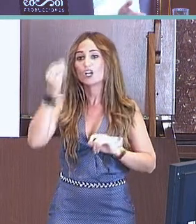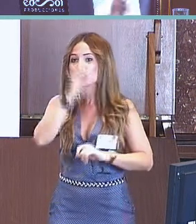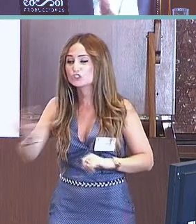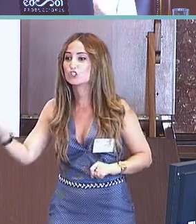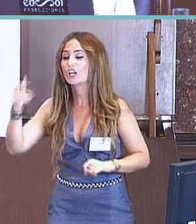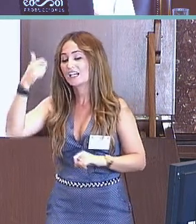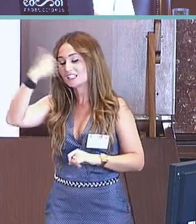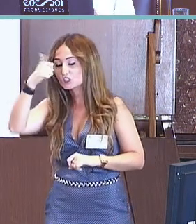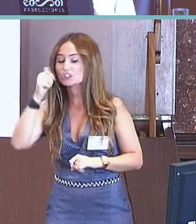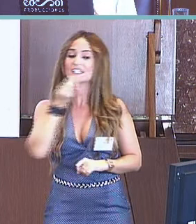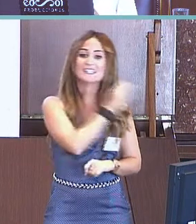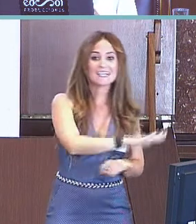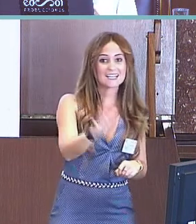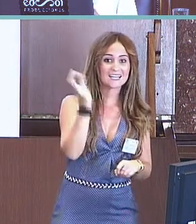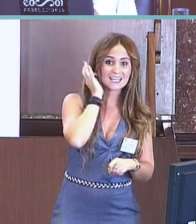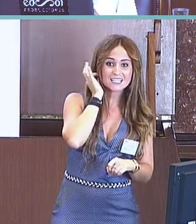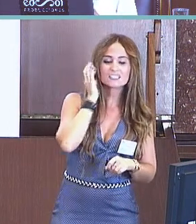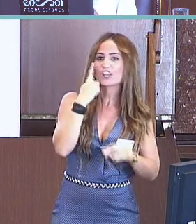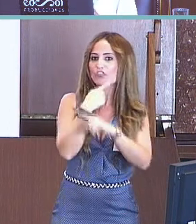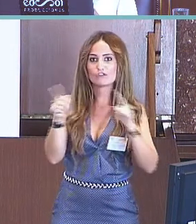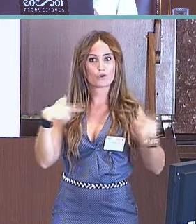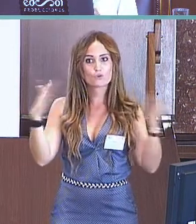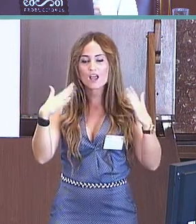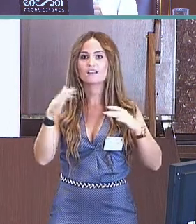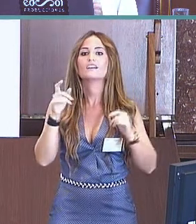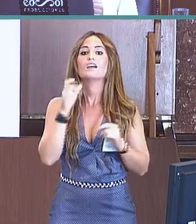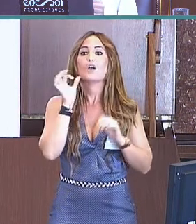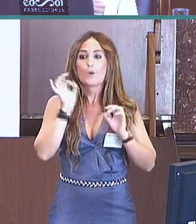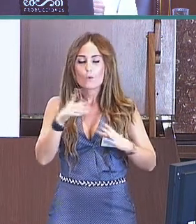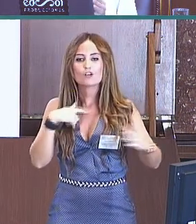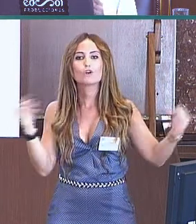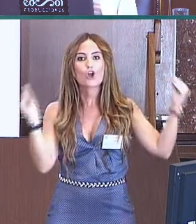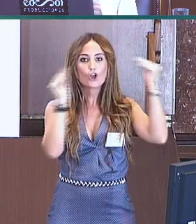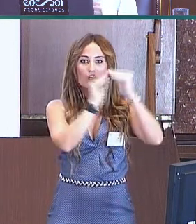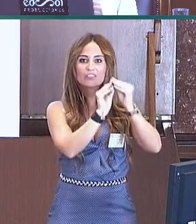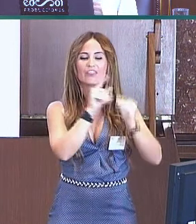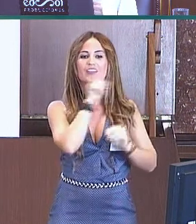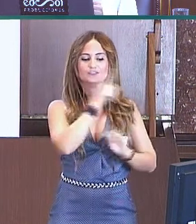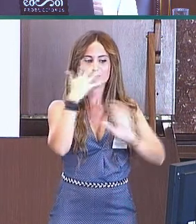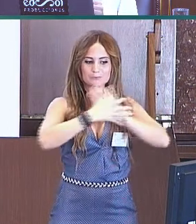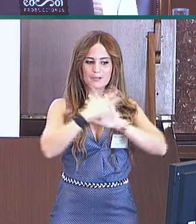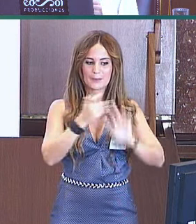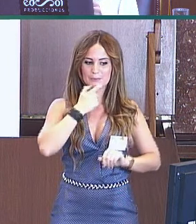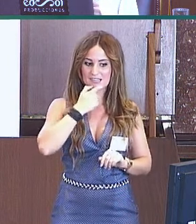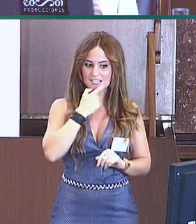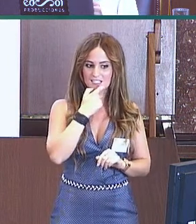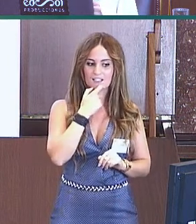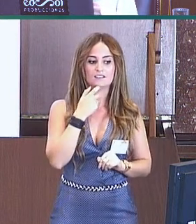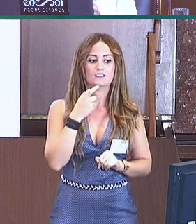niños y niñas asignantes. En esto sí que coincidimos con lo que se ha encontrado con respecto a la lengua de signos británica.